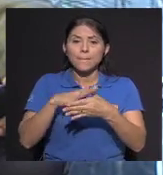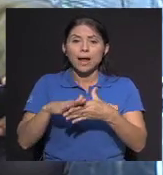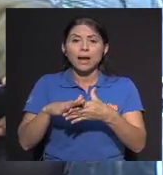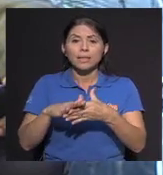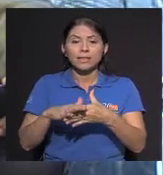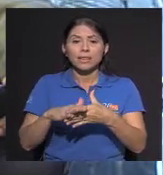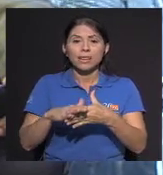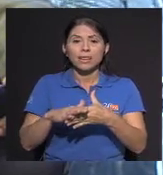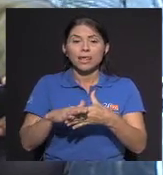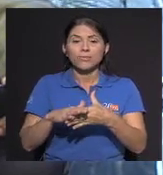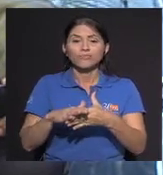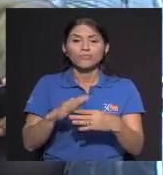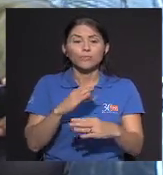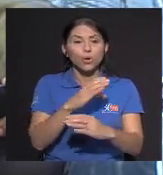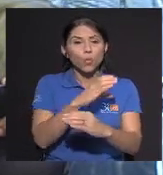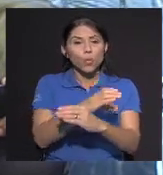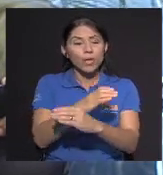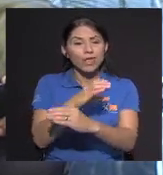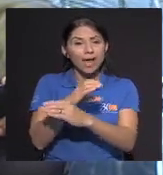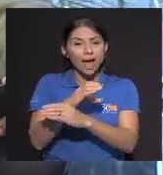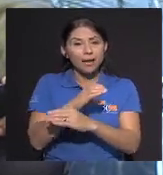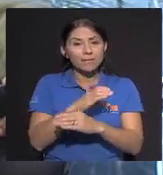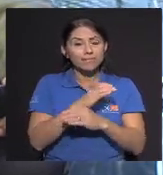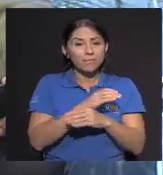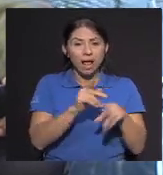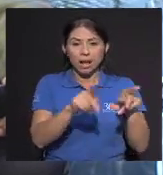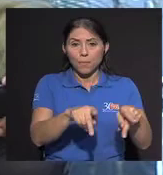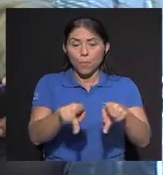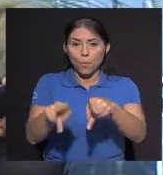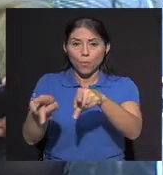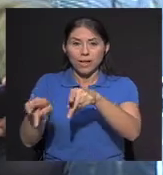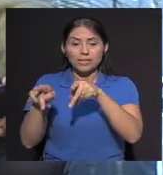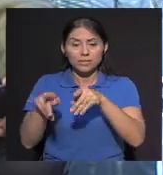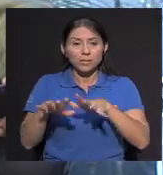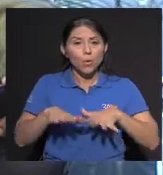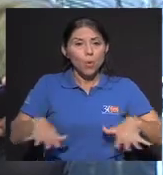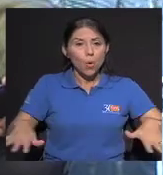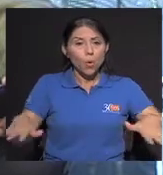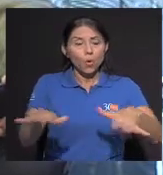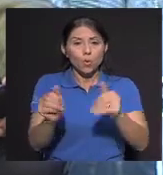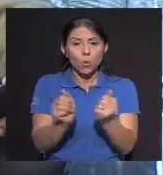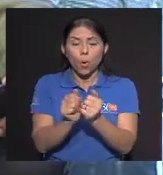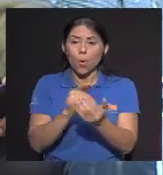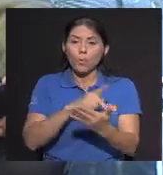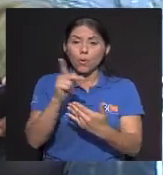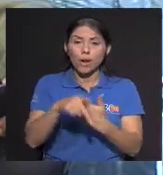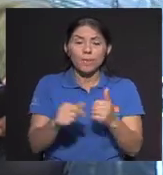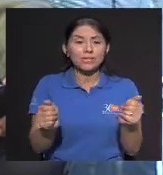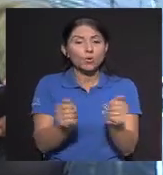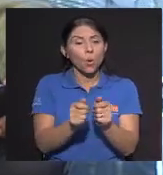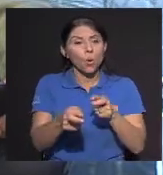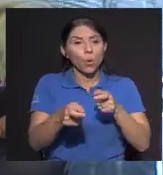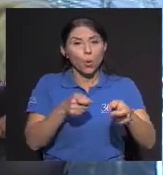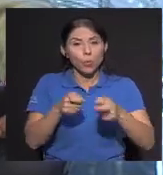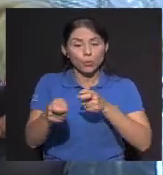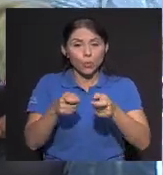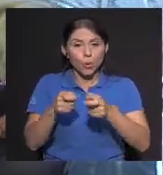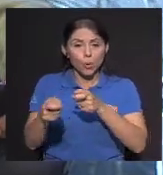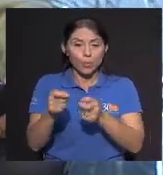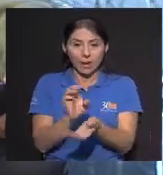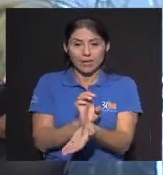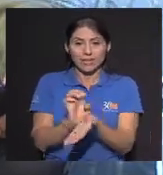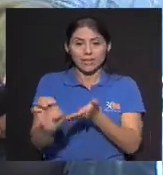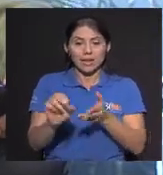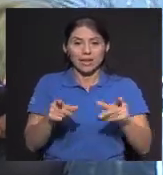De cuidar A nuestra población Con programas Y control